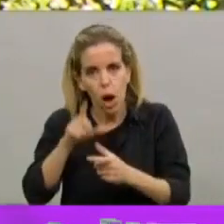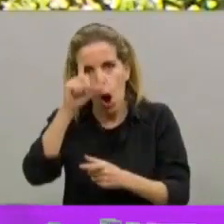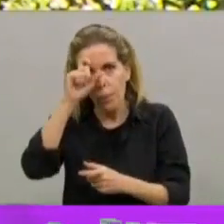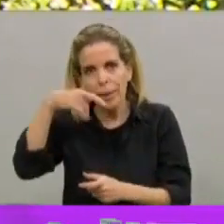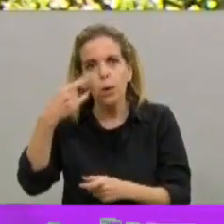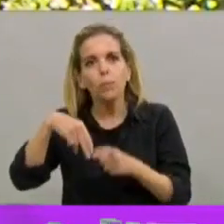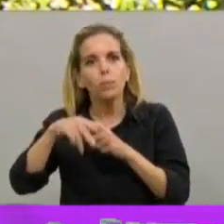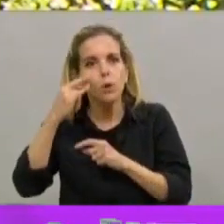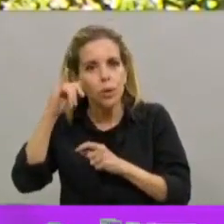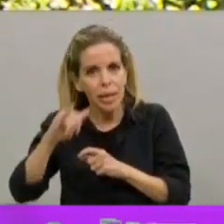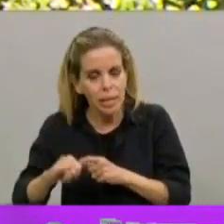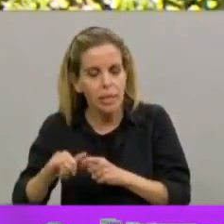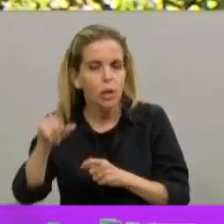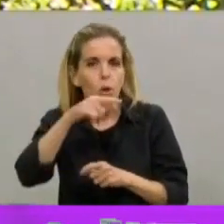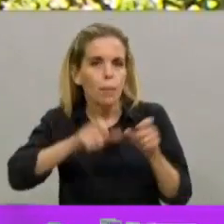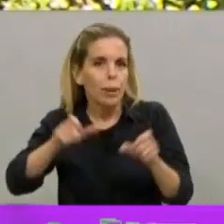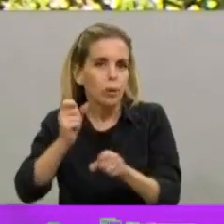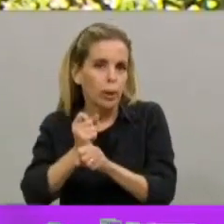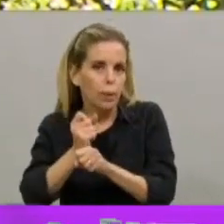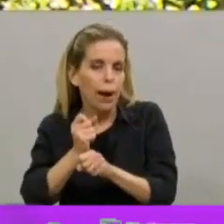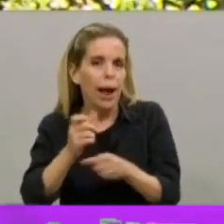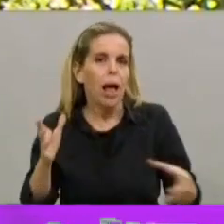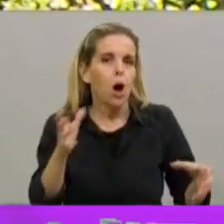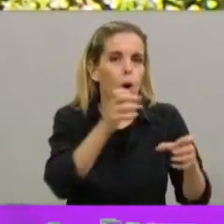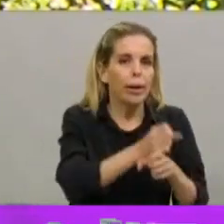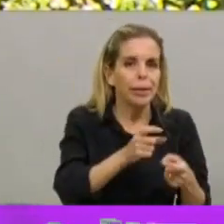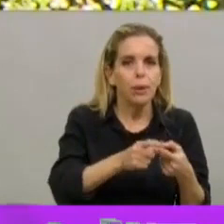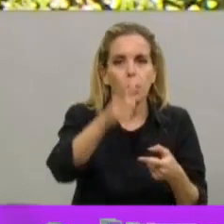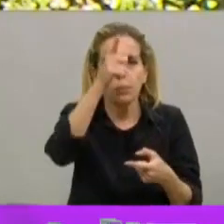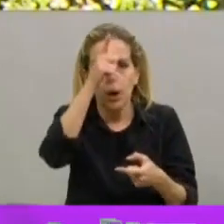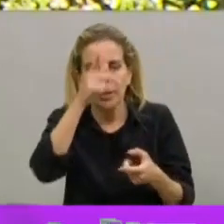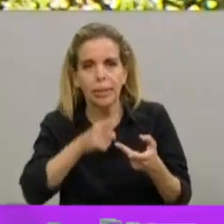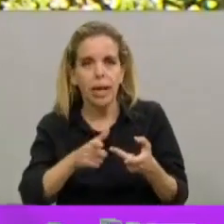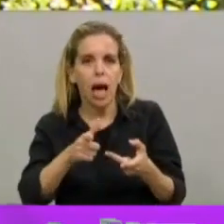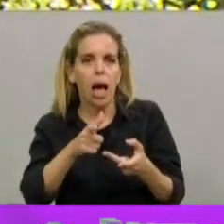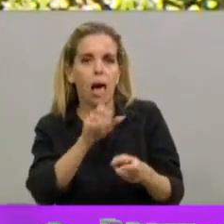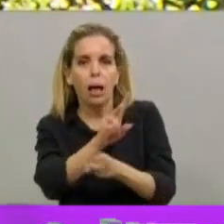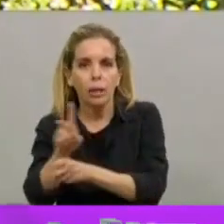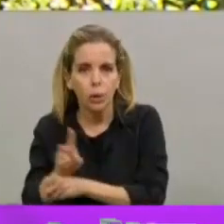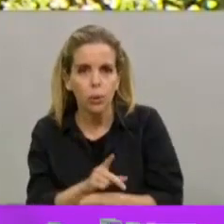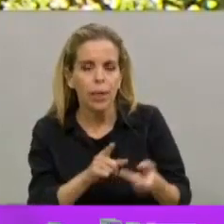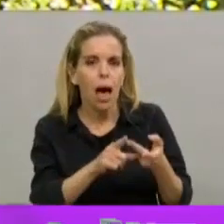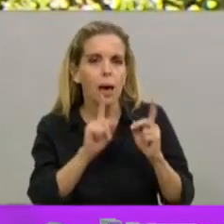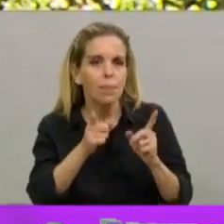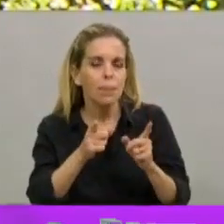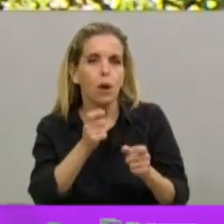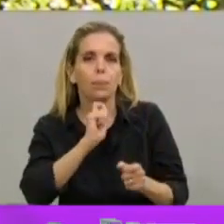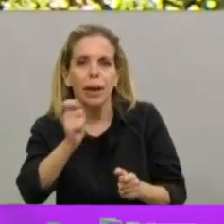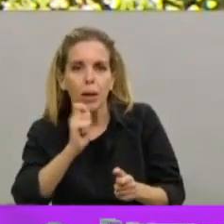todos los trabajadores de seguridad, del transporte, los policías, los medios de comunicación que nos acompañan.